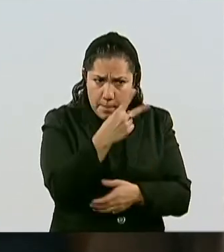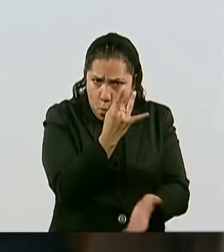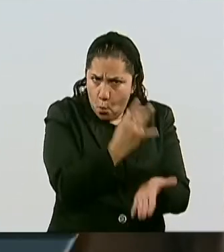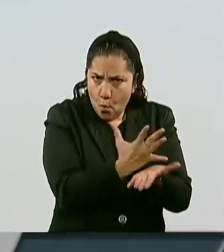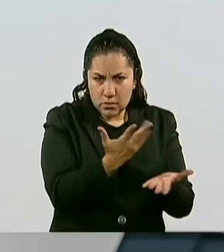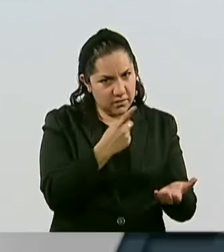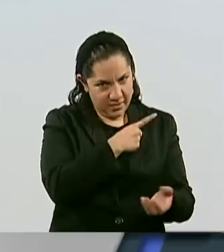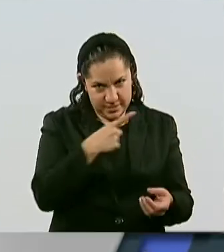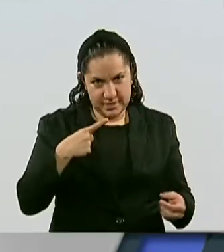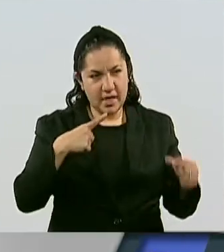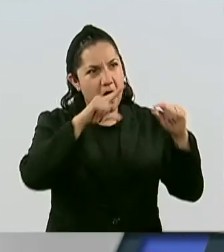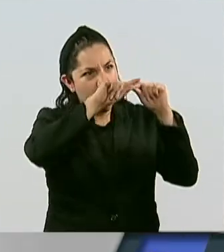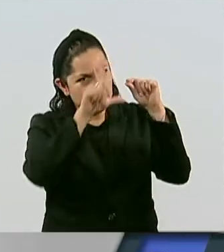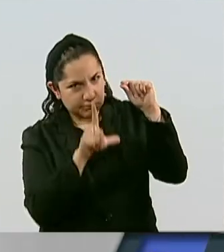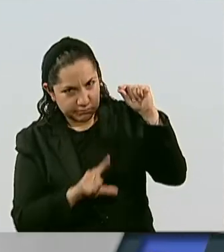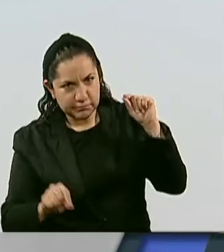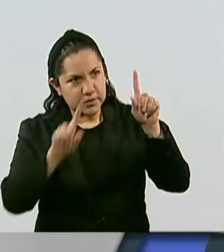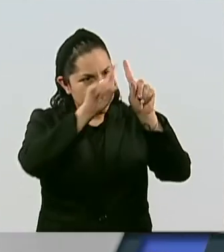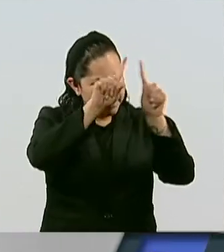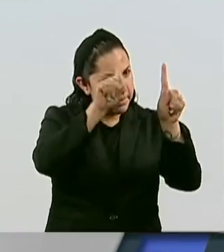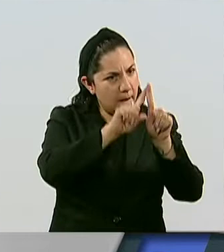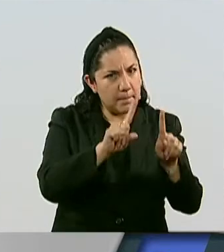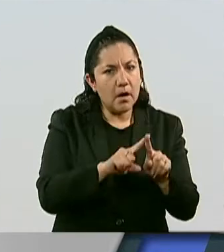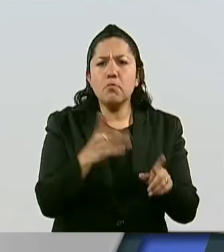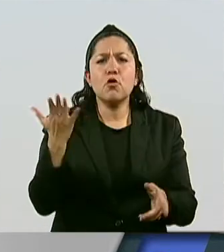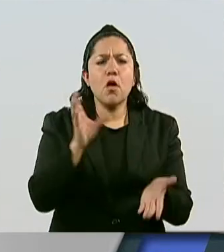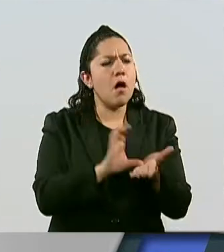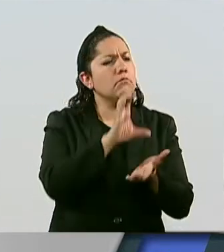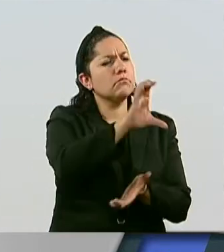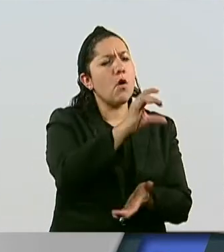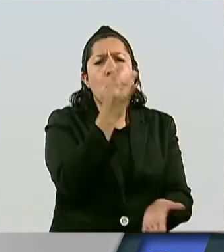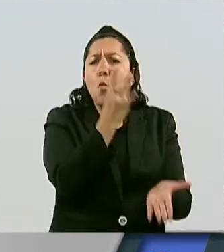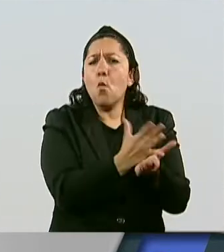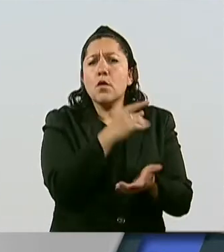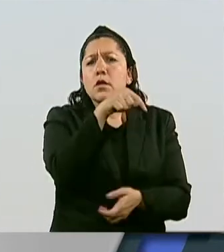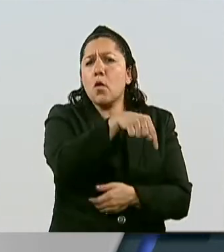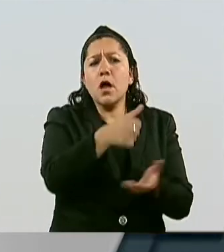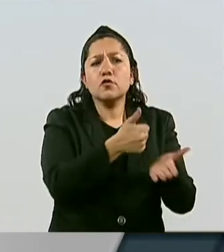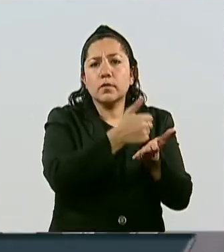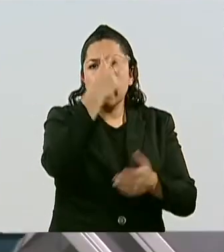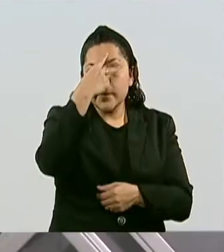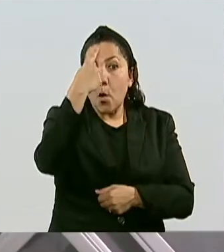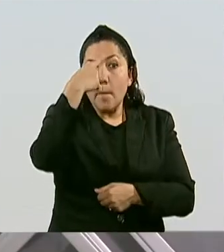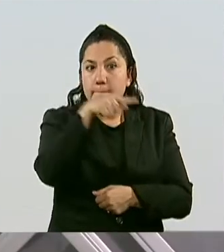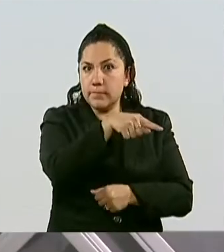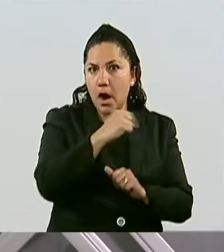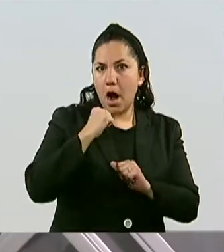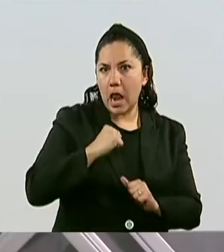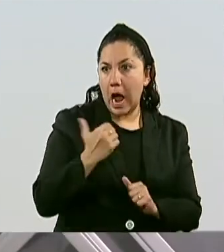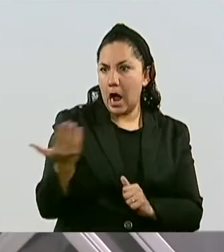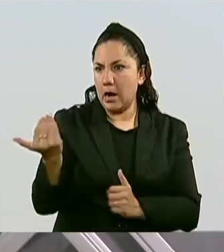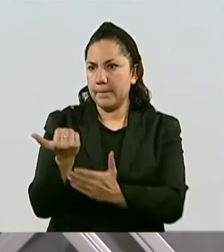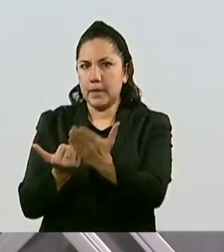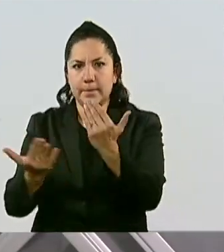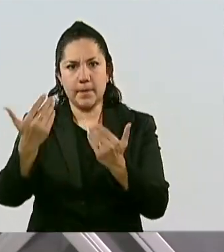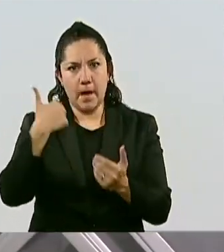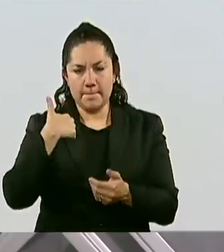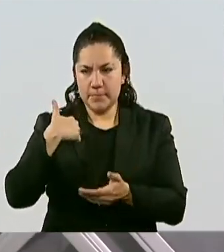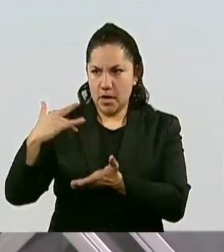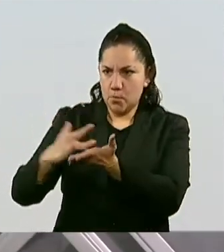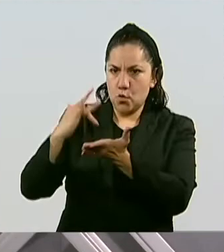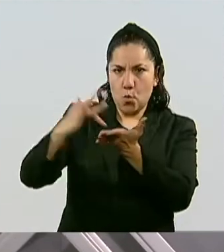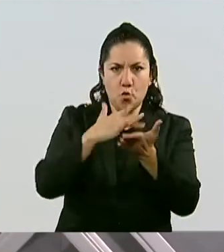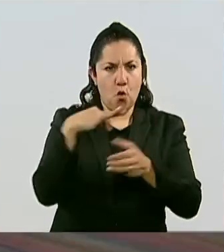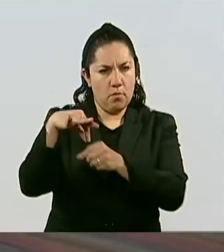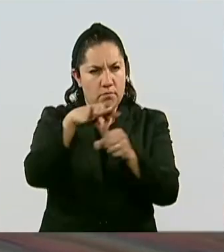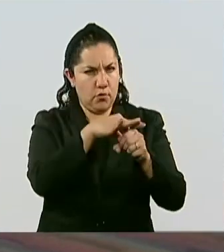para que su titular los pueda ejecutar para fines electorales. En tanto, la diputada del PRI, Joana